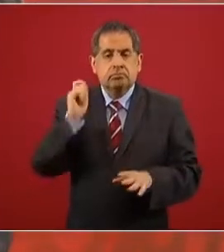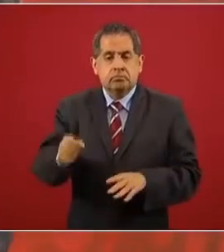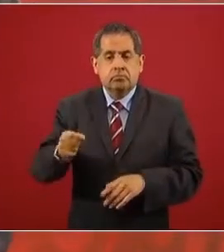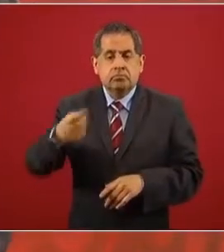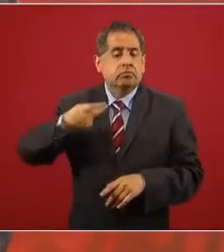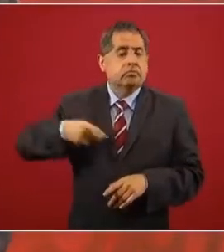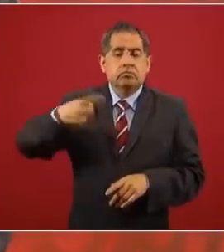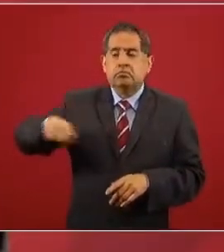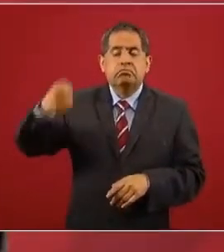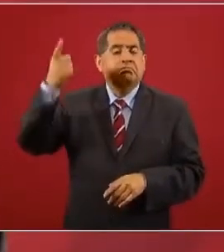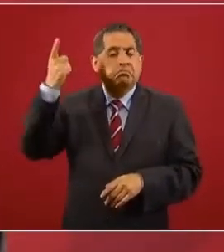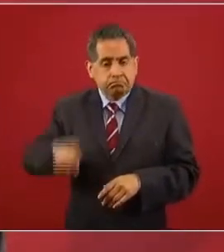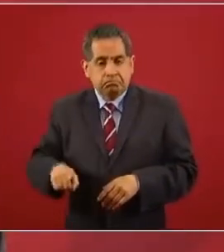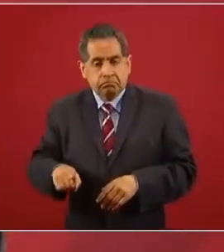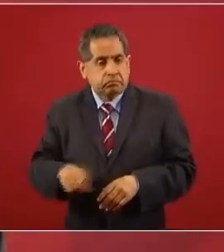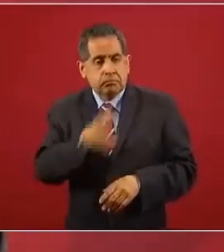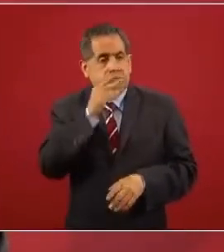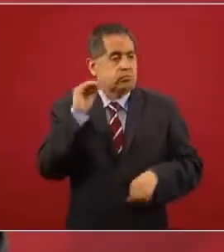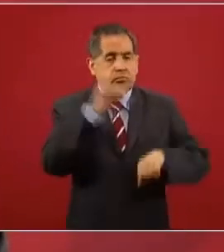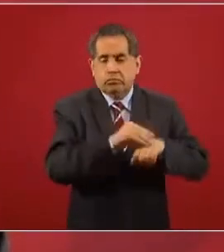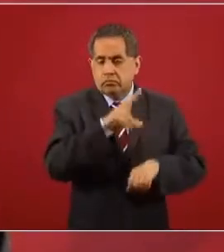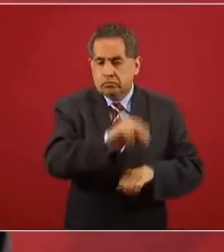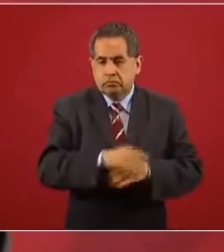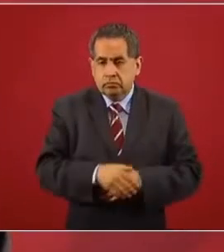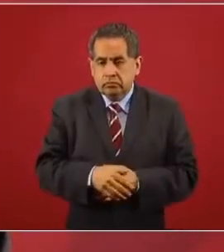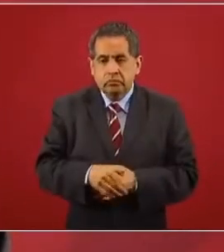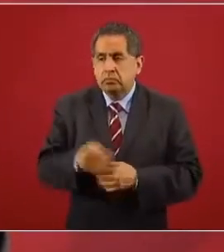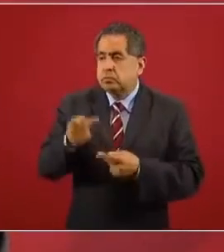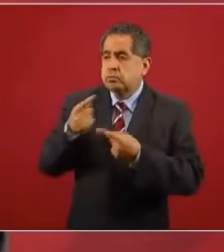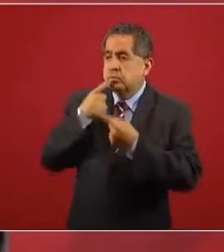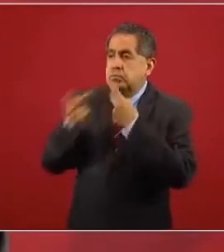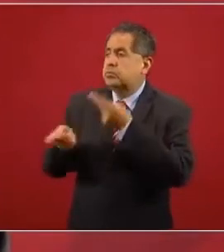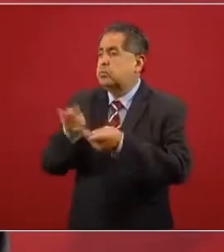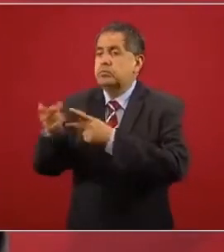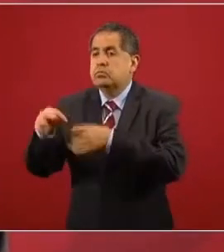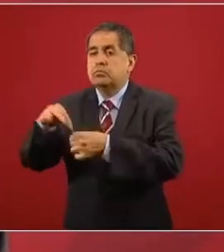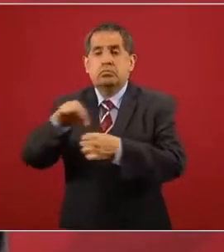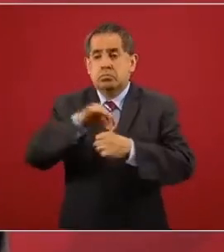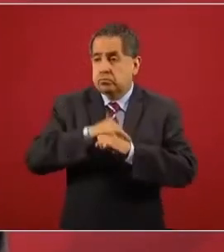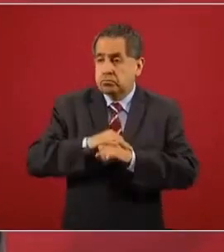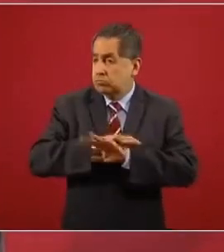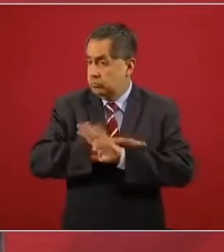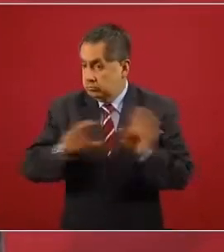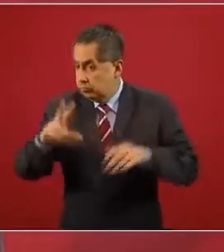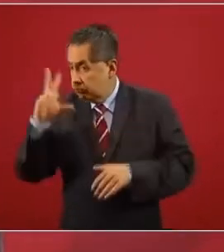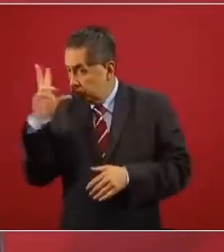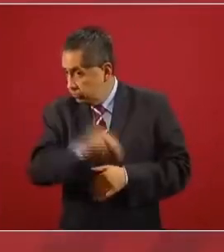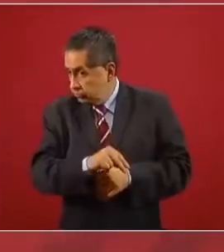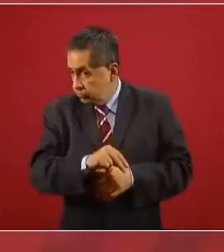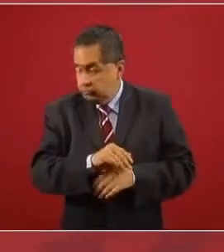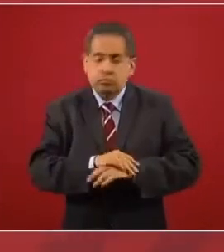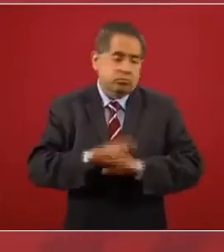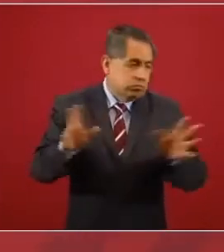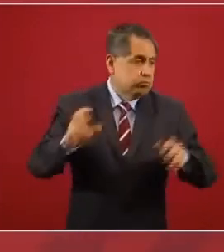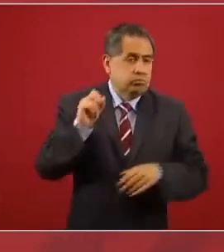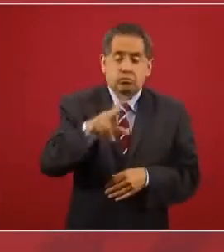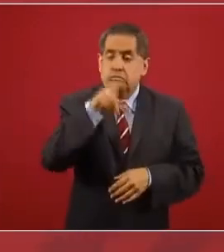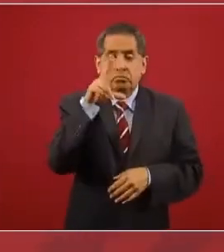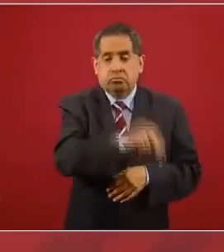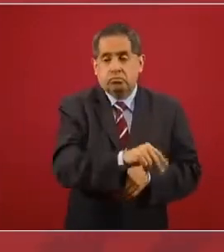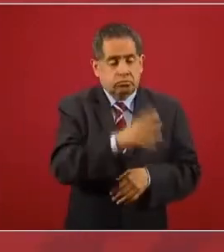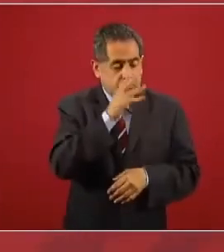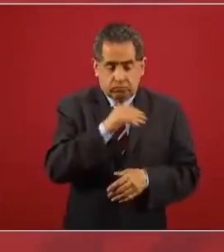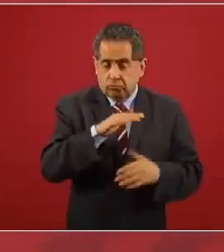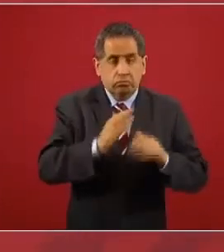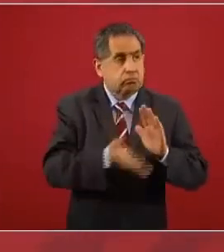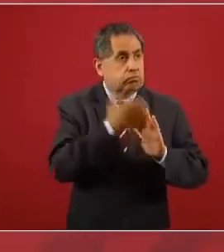pueblo manda. Entonces, se llevó a cabo una consulta, la gente dijo no a la planta y